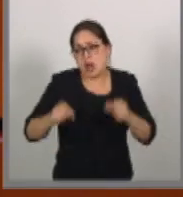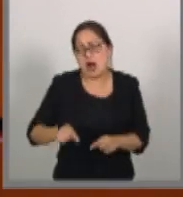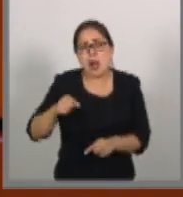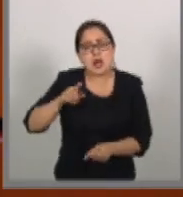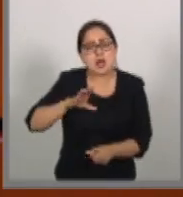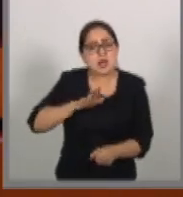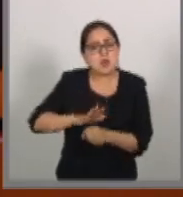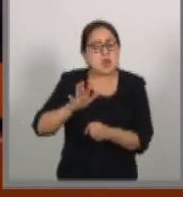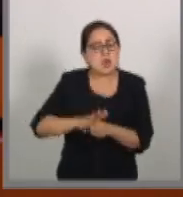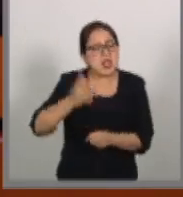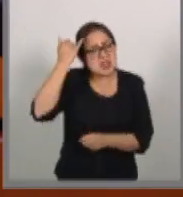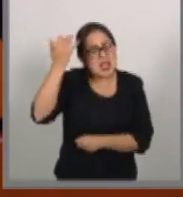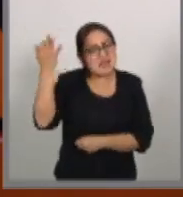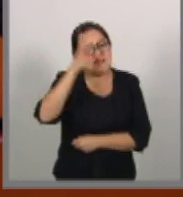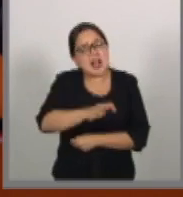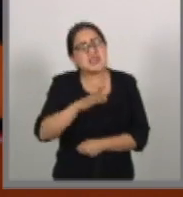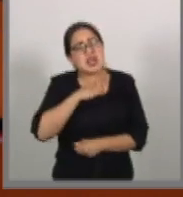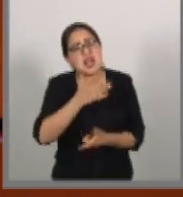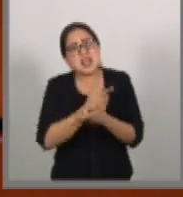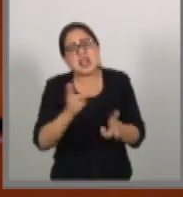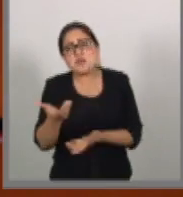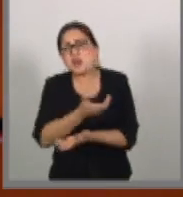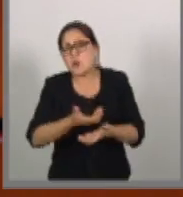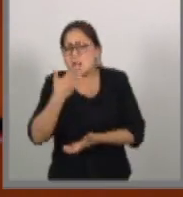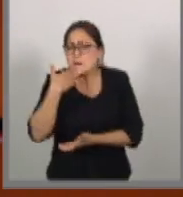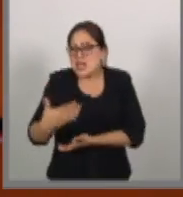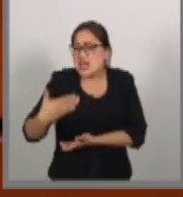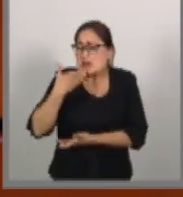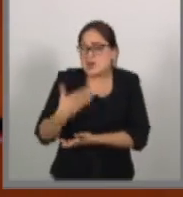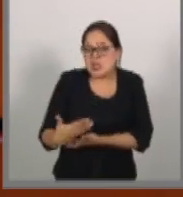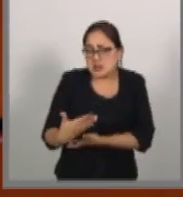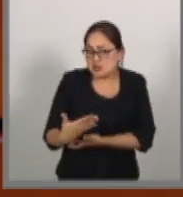falso paradigma de que el libre comercio es bueno.